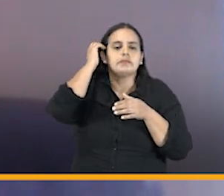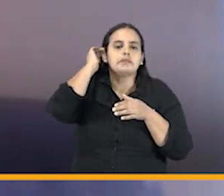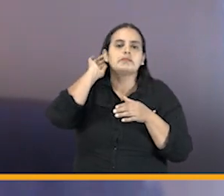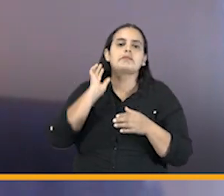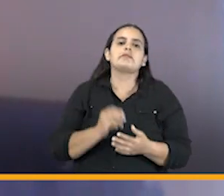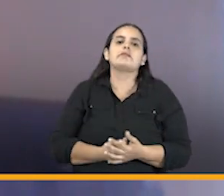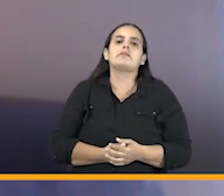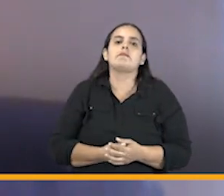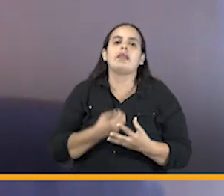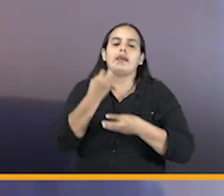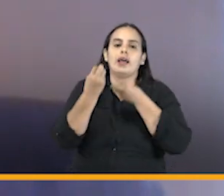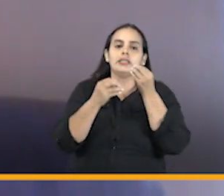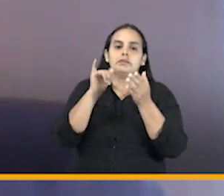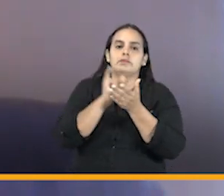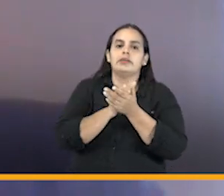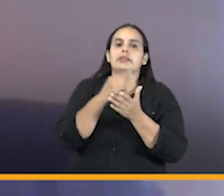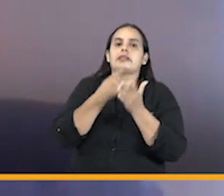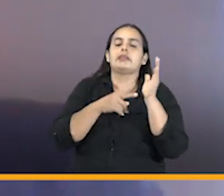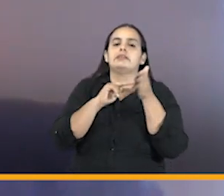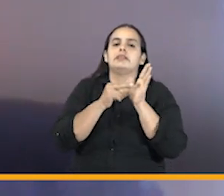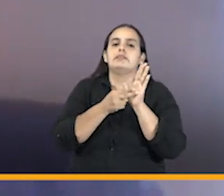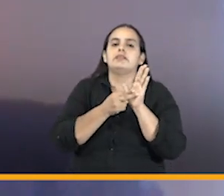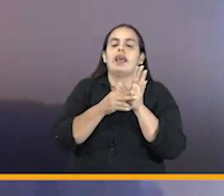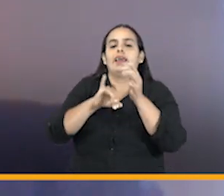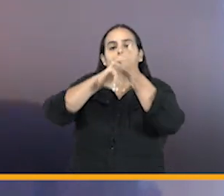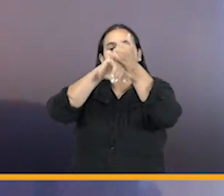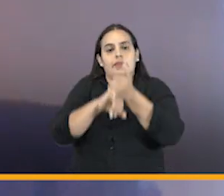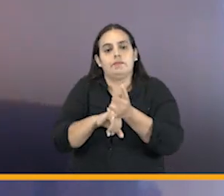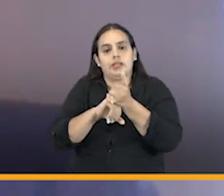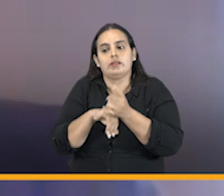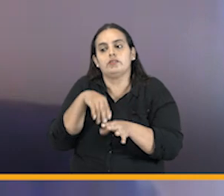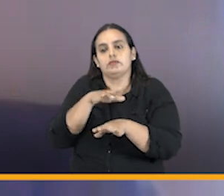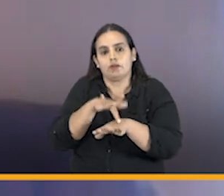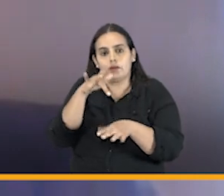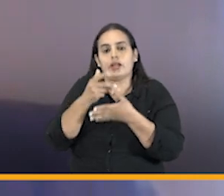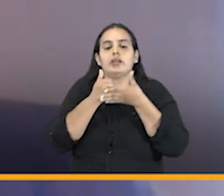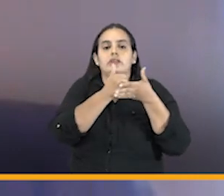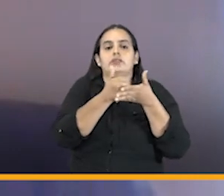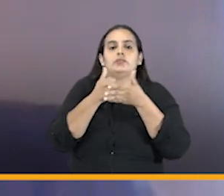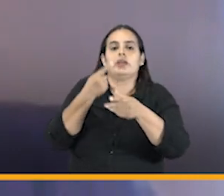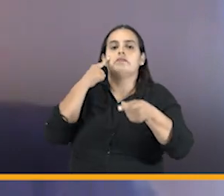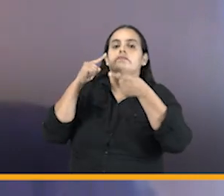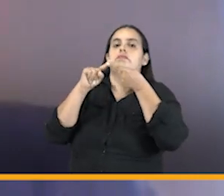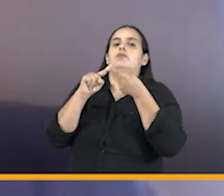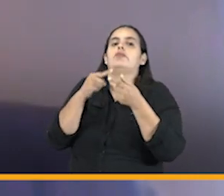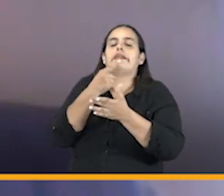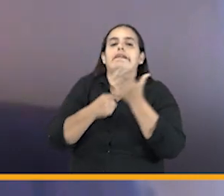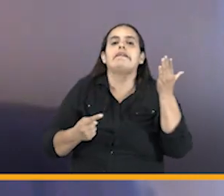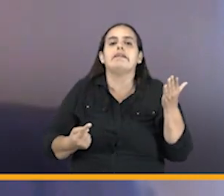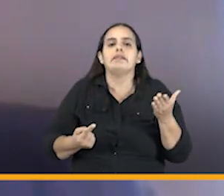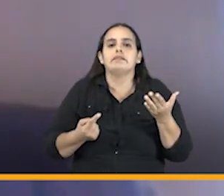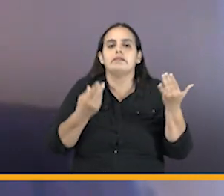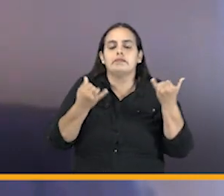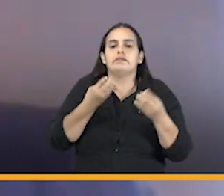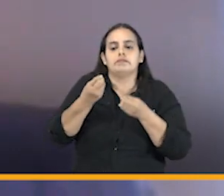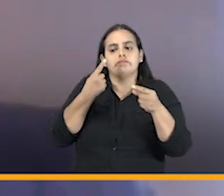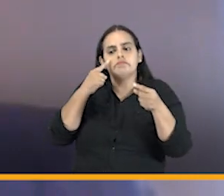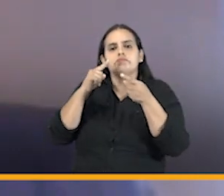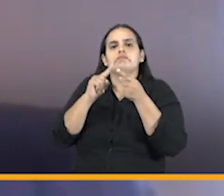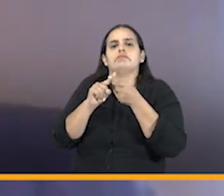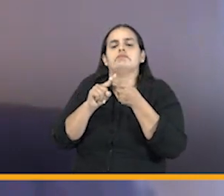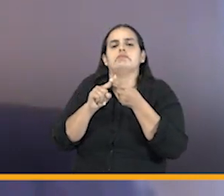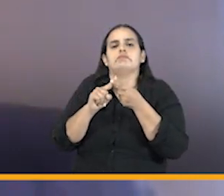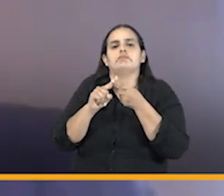el hecho de que se trate de una función independiente pues ayuda a lograr que alcancemos los